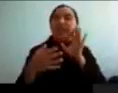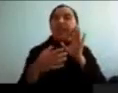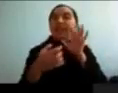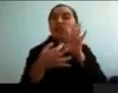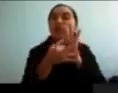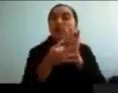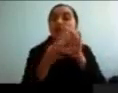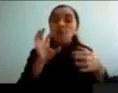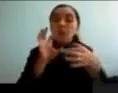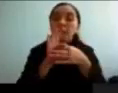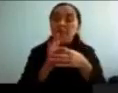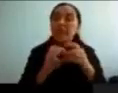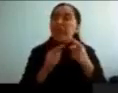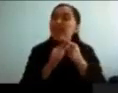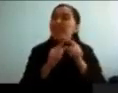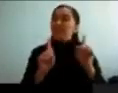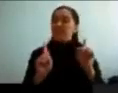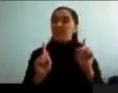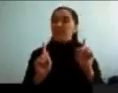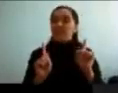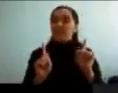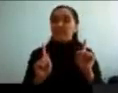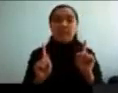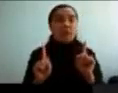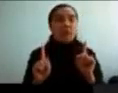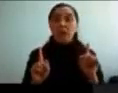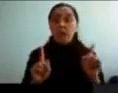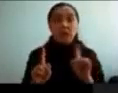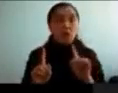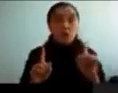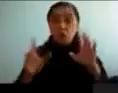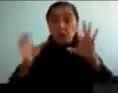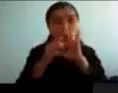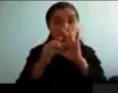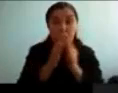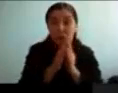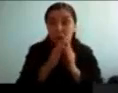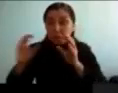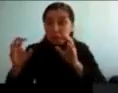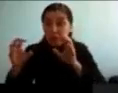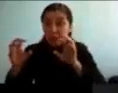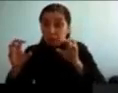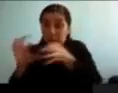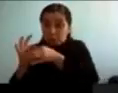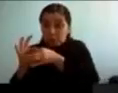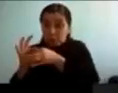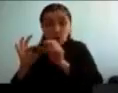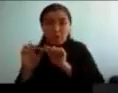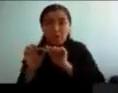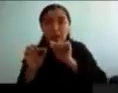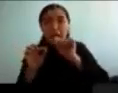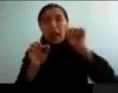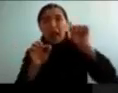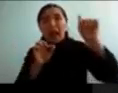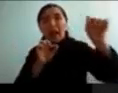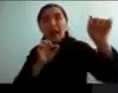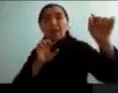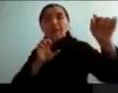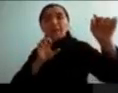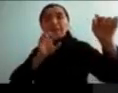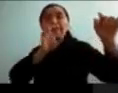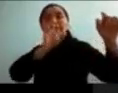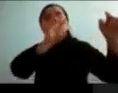no se conectan, que las neuronas de esos lugares, no se conectan, con neuronas vecinas, sino que se conectan, con neuronas, que están muy lejos, de otra parte del cerebro. Por eso son